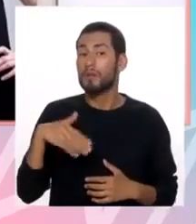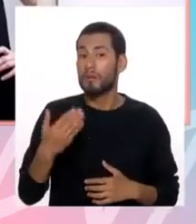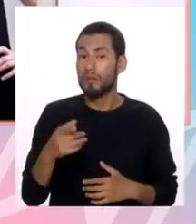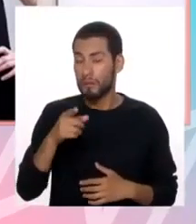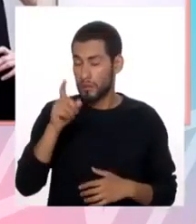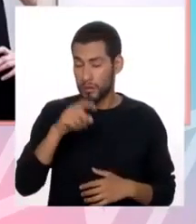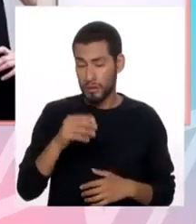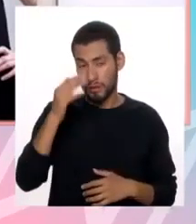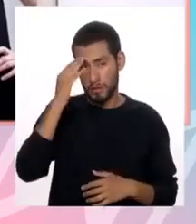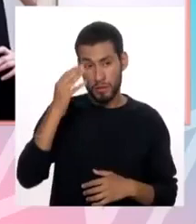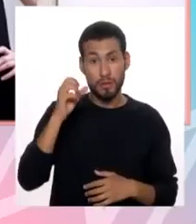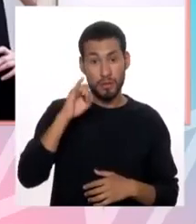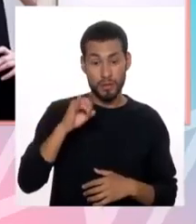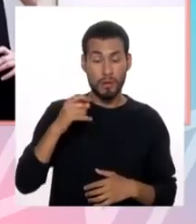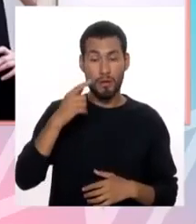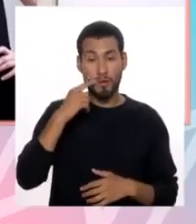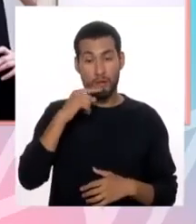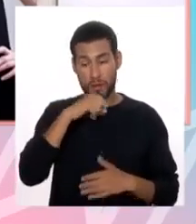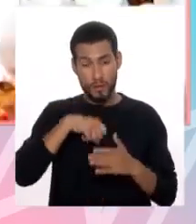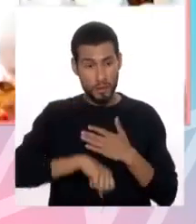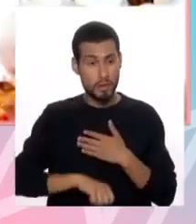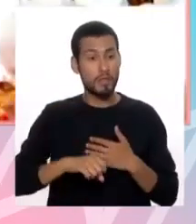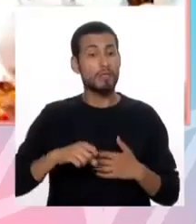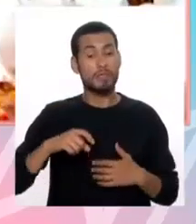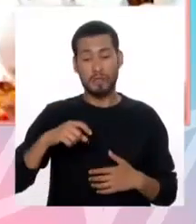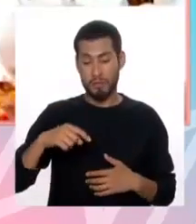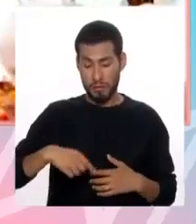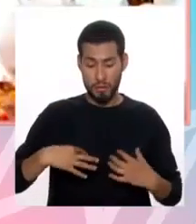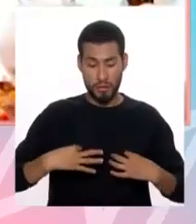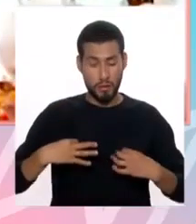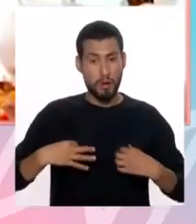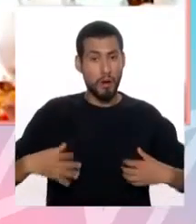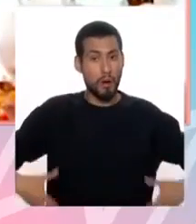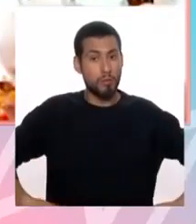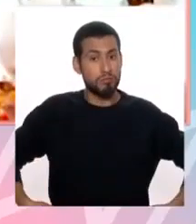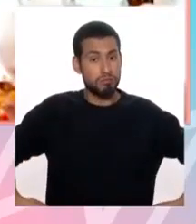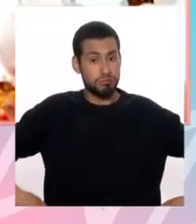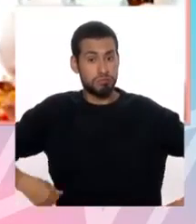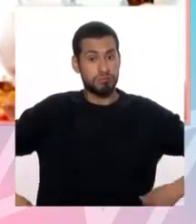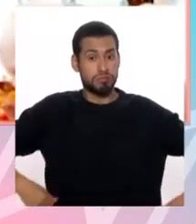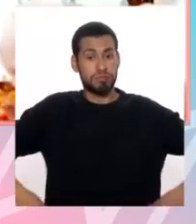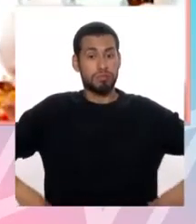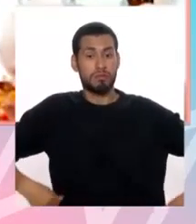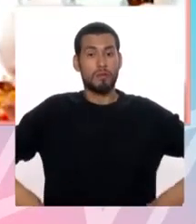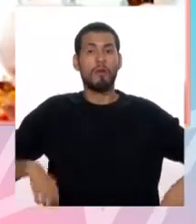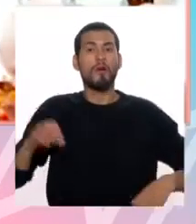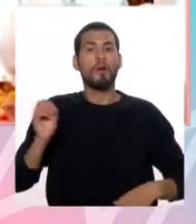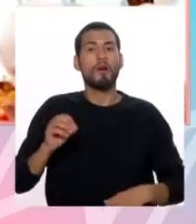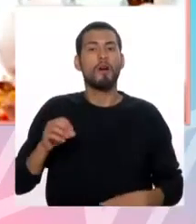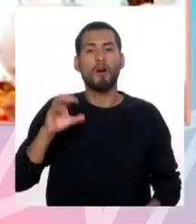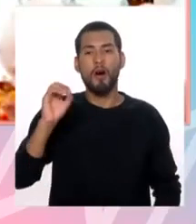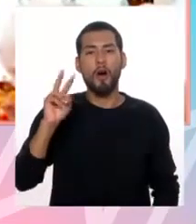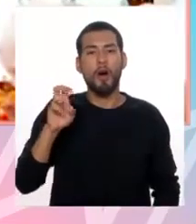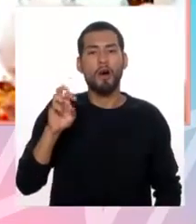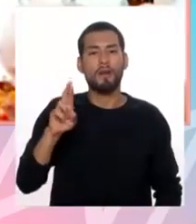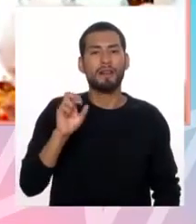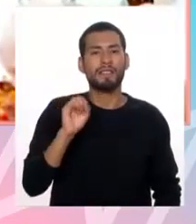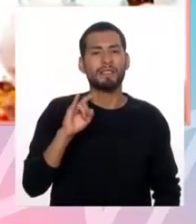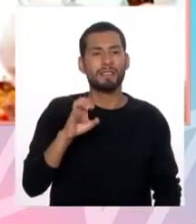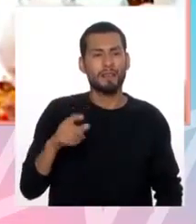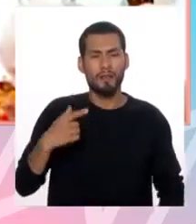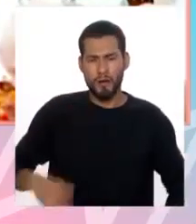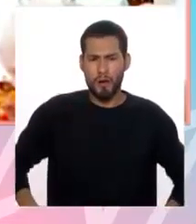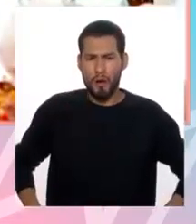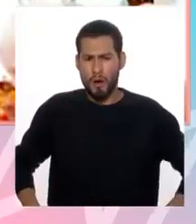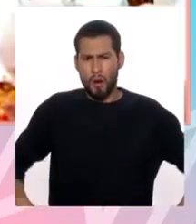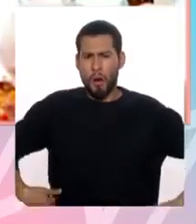toma en cuenta, si tu hijo o tu hija empieza a utilizar ropa holgada, hoy muy de moda lo que llaman el oversize, pero se empiezan a